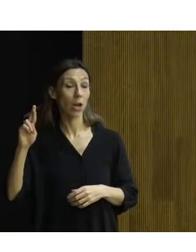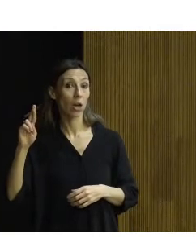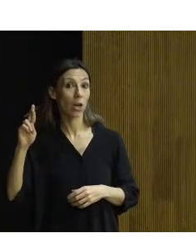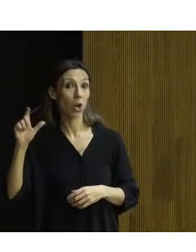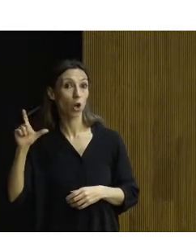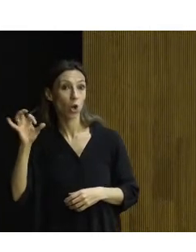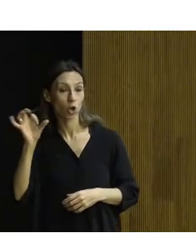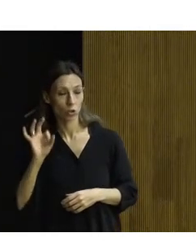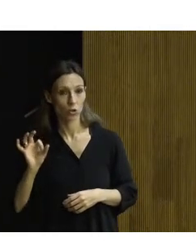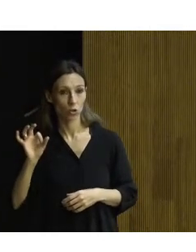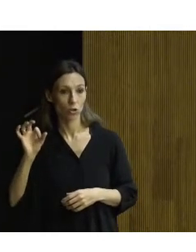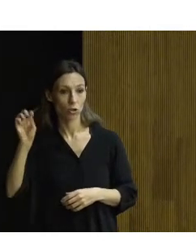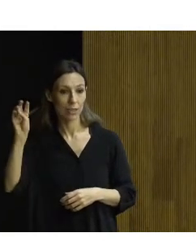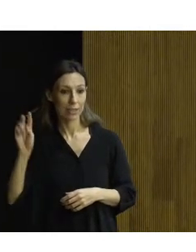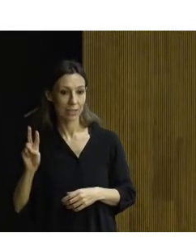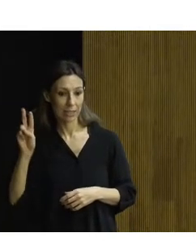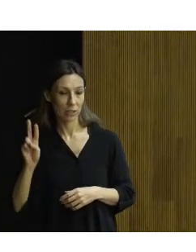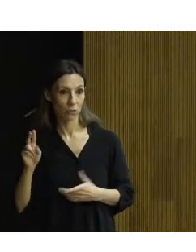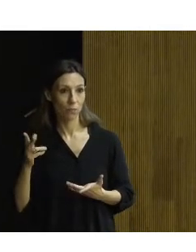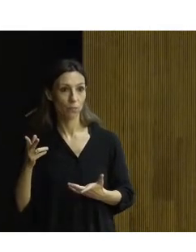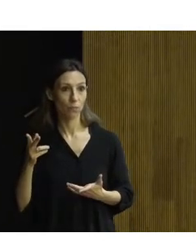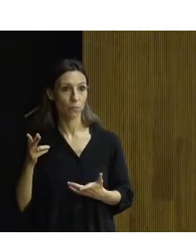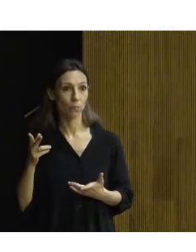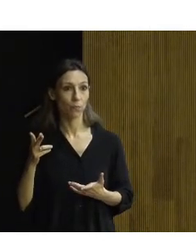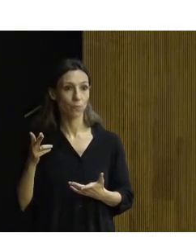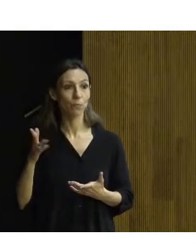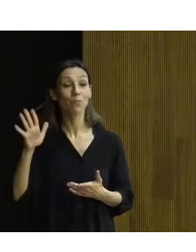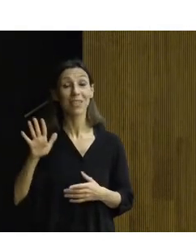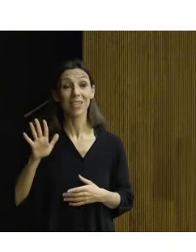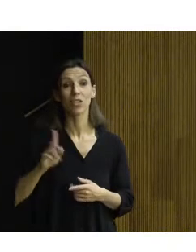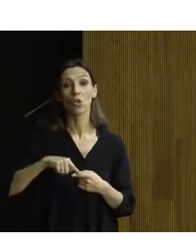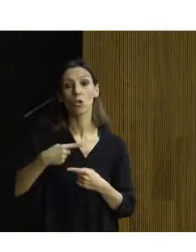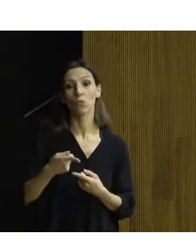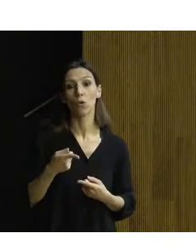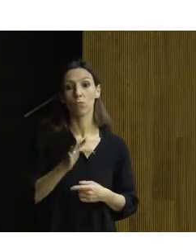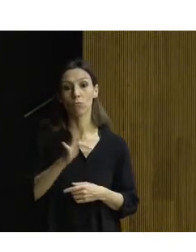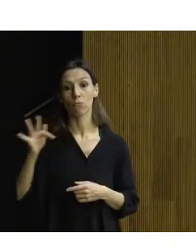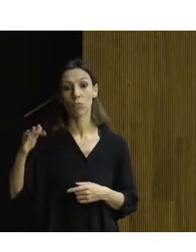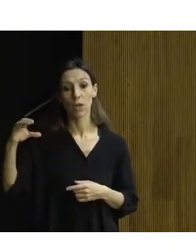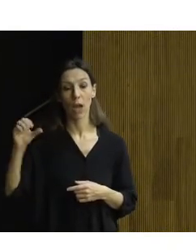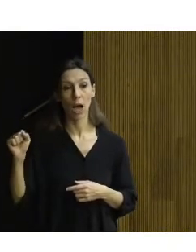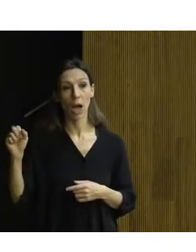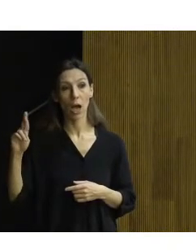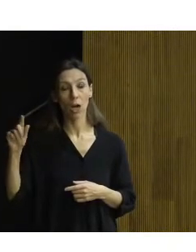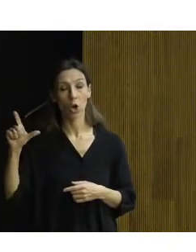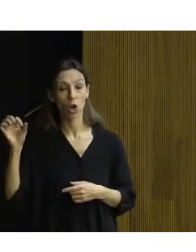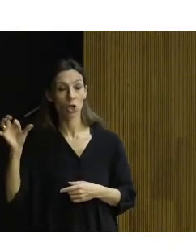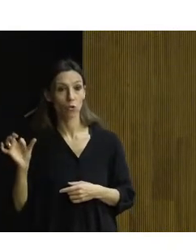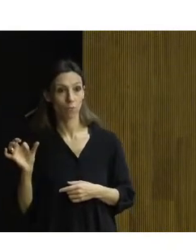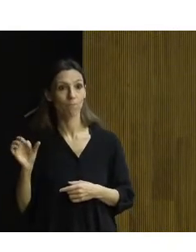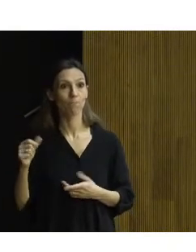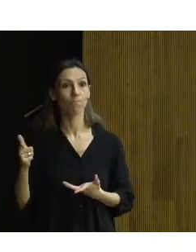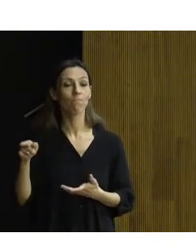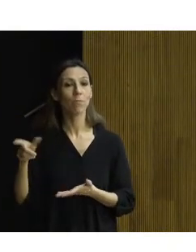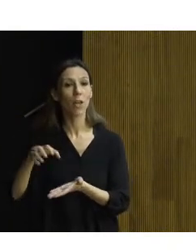sobre todo más bien del palacete si como tengo entendido y luego Carlos de Rojas que no solo se va a restringir al al monasterio de Yuste sino